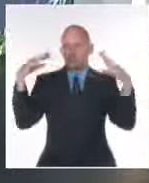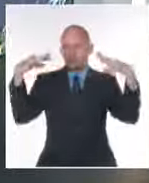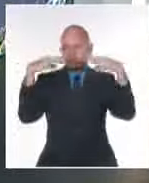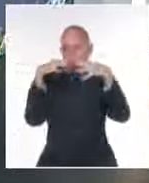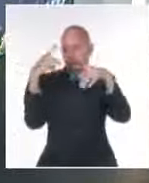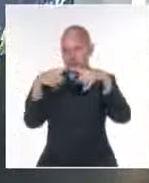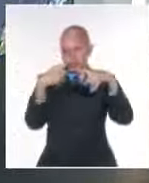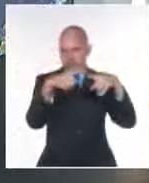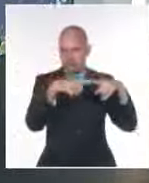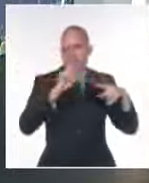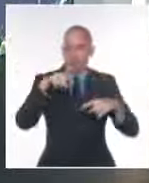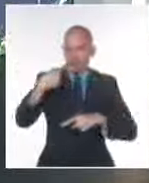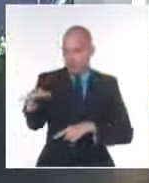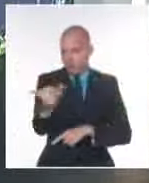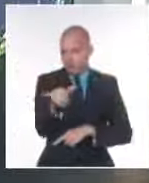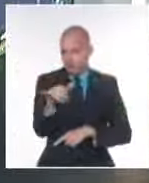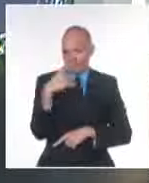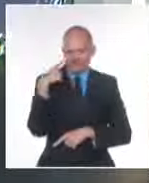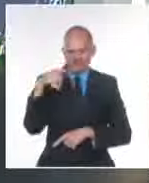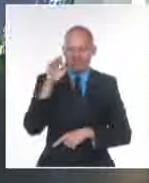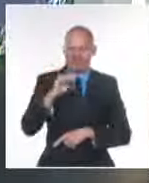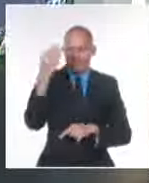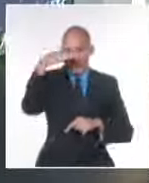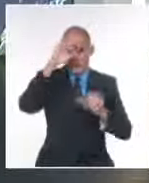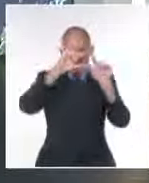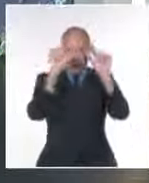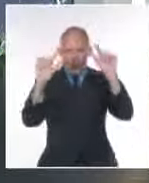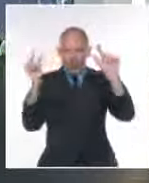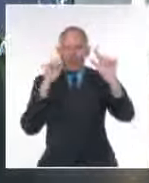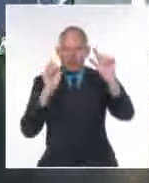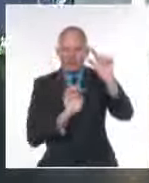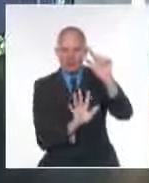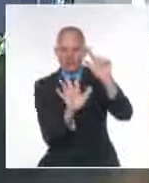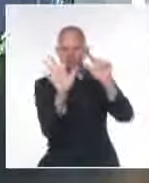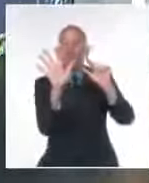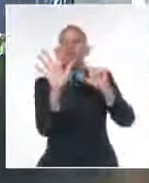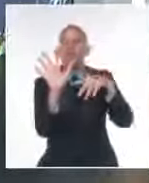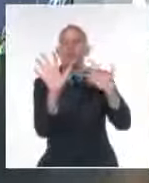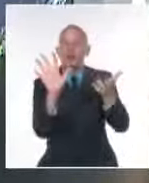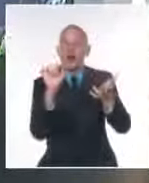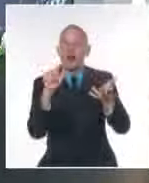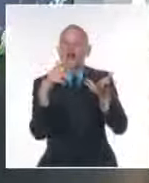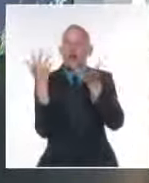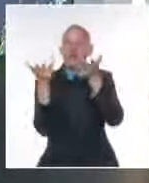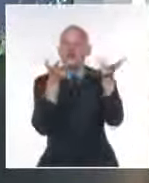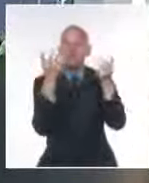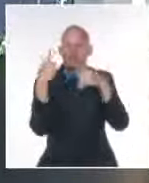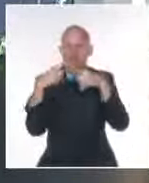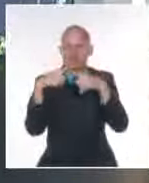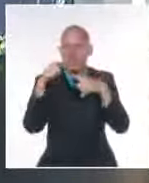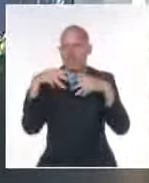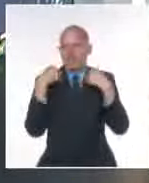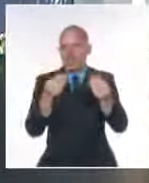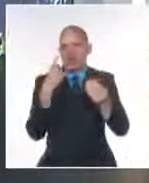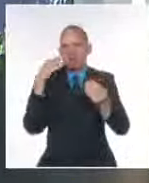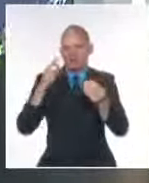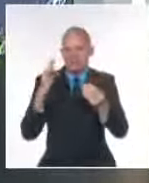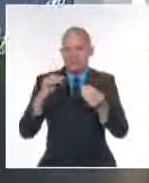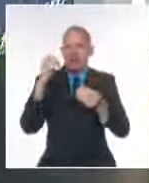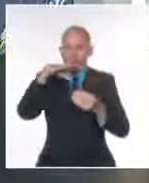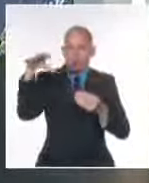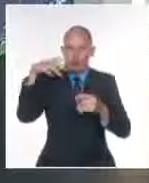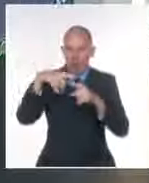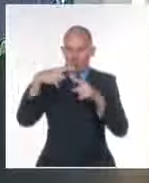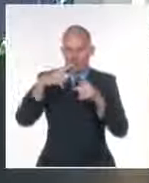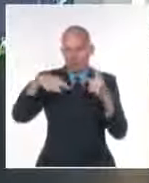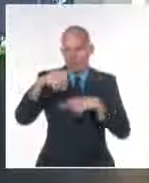tendremos un flujo de región sur sobre gran parte del país en los niveles bajos y también la cercanía de esa baja superior que irá